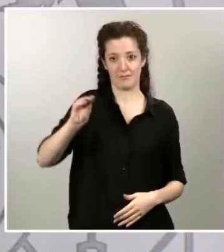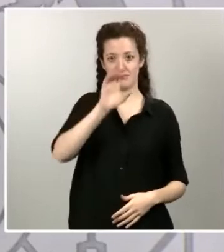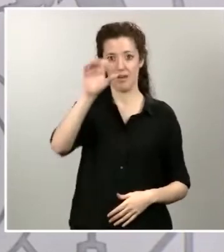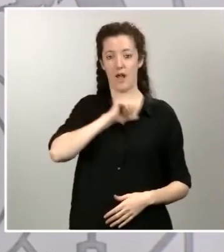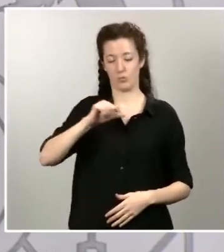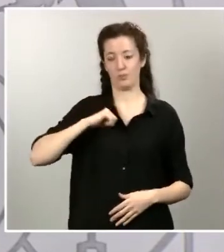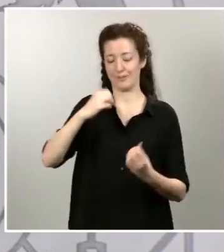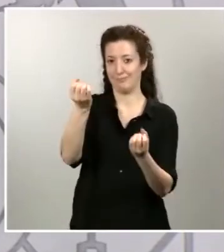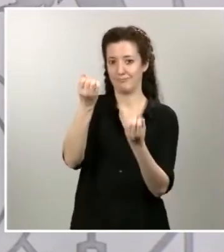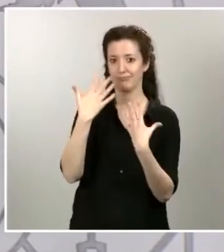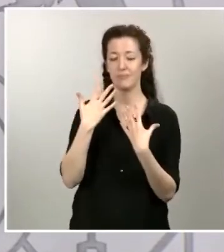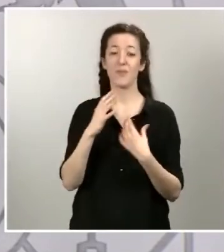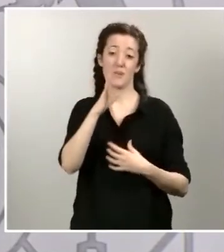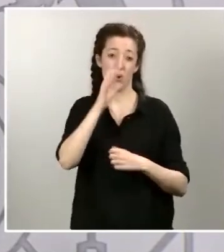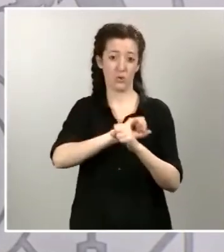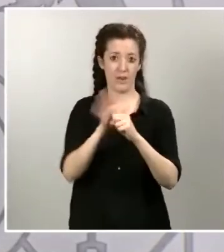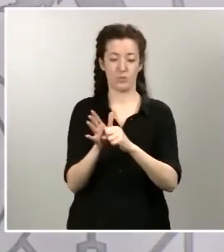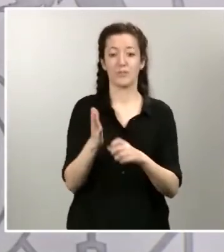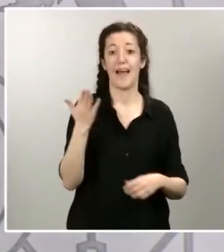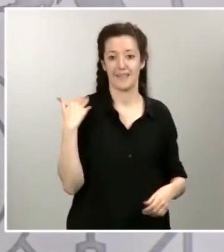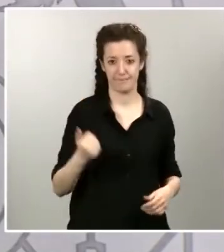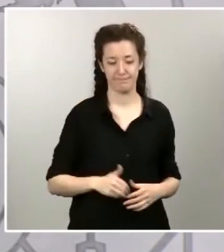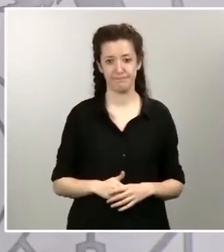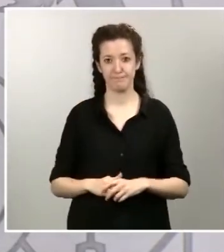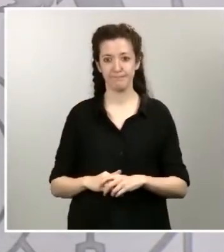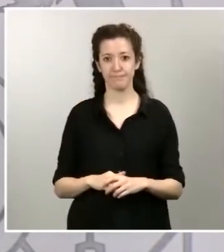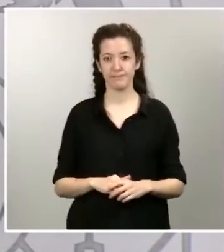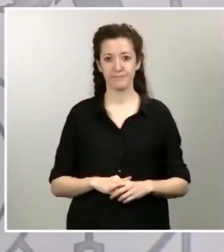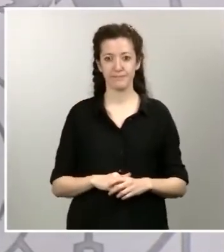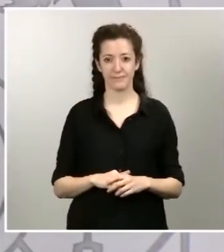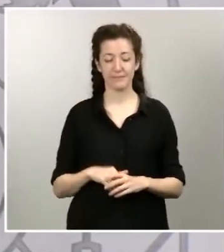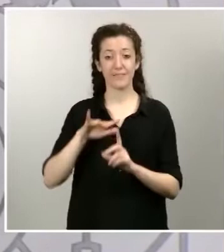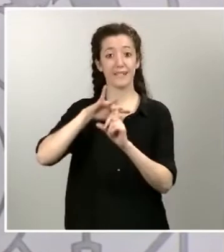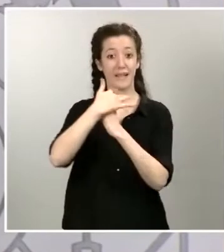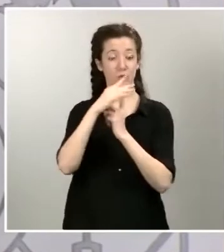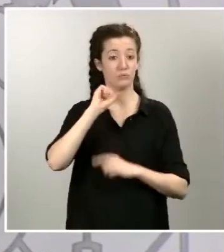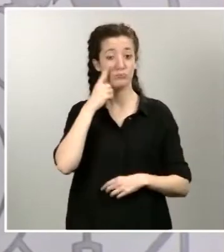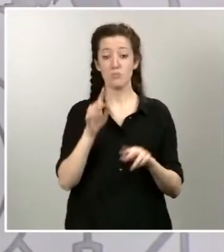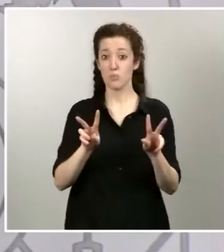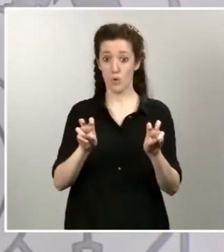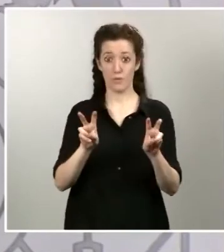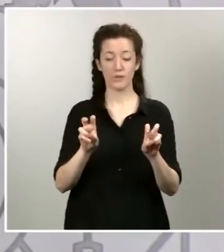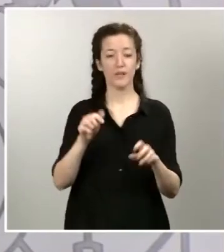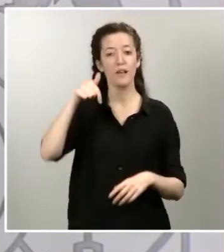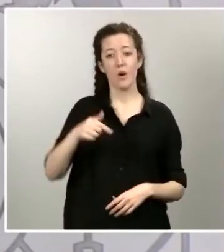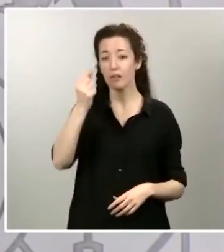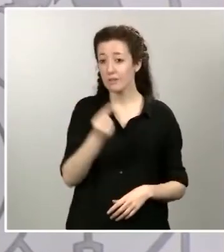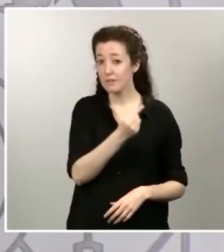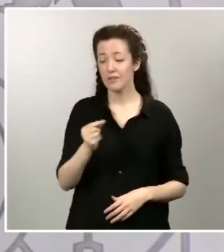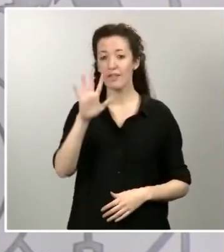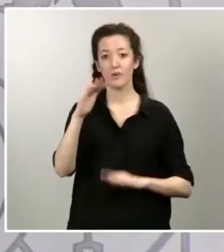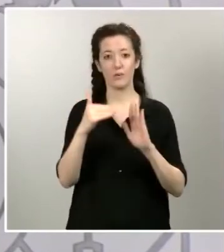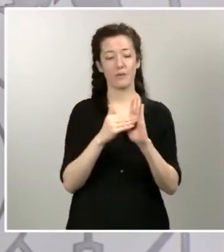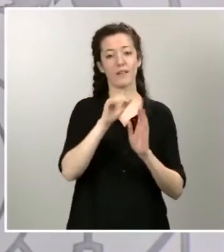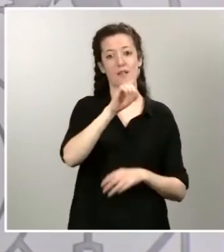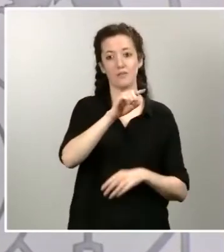a fecha de ayer. En cuanto al número de nuevos casos, hoy hemos tenido un total de 5.183